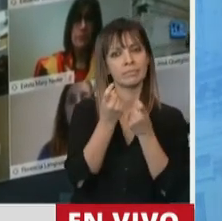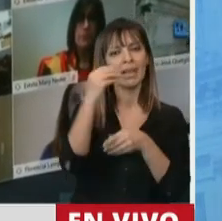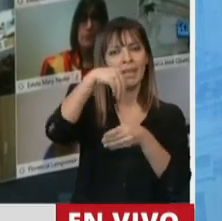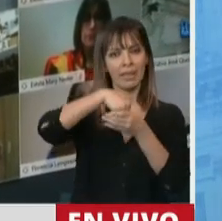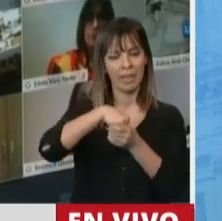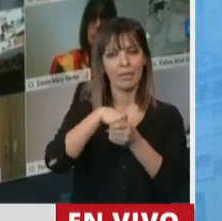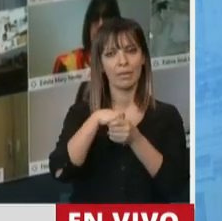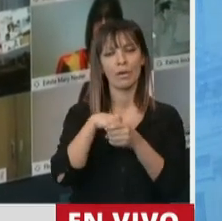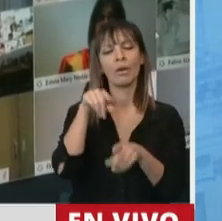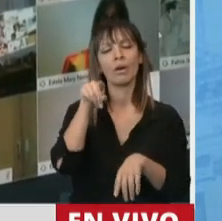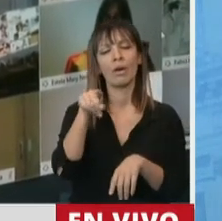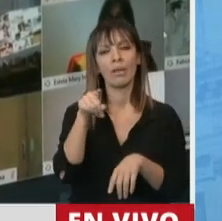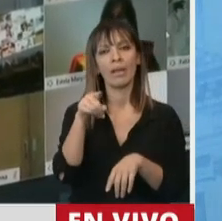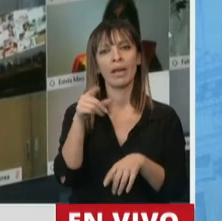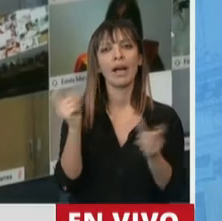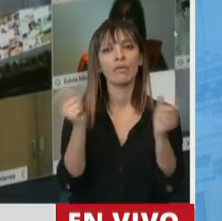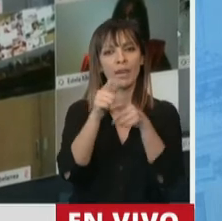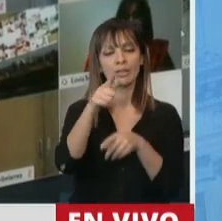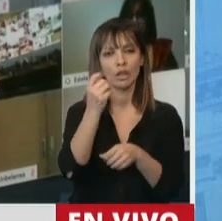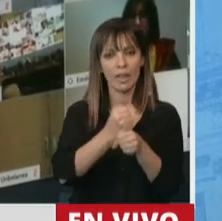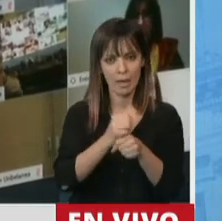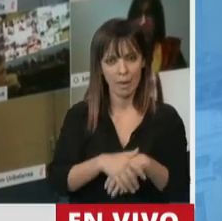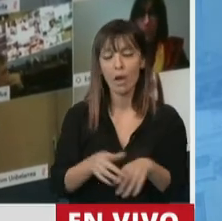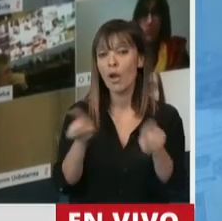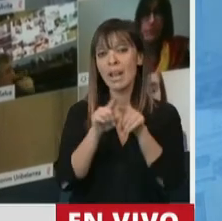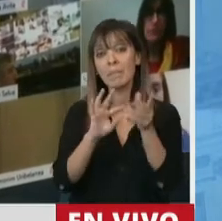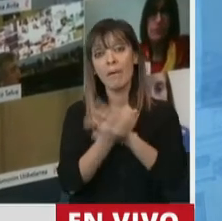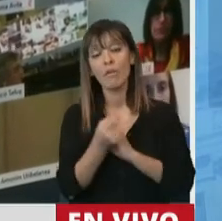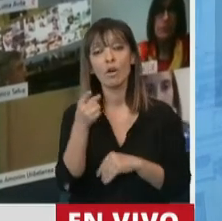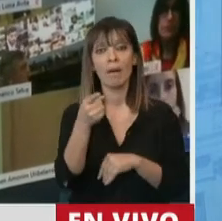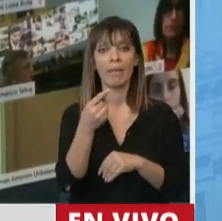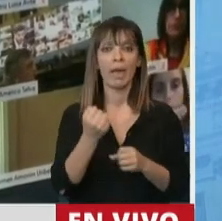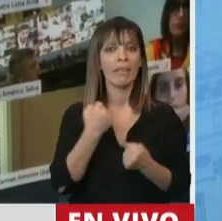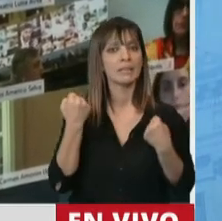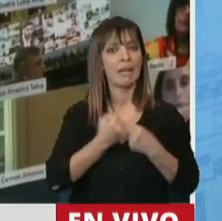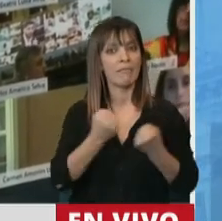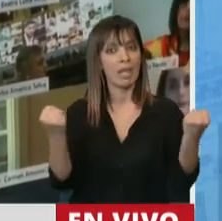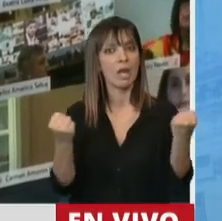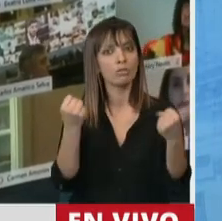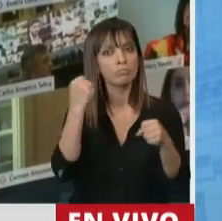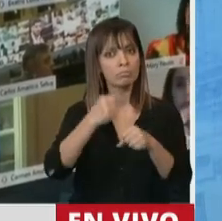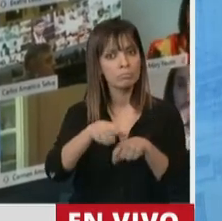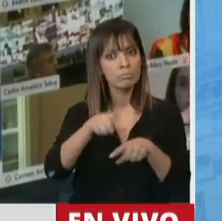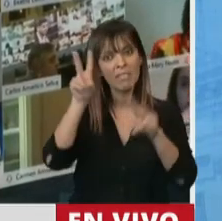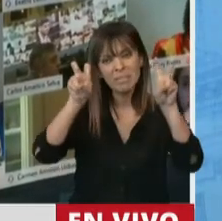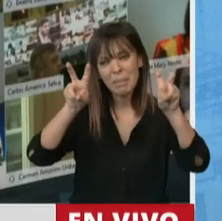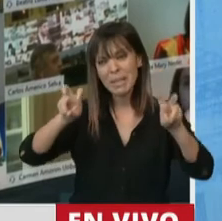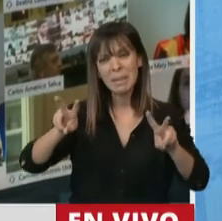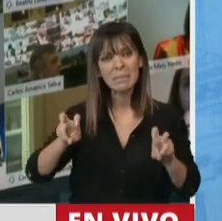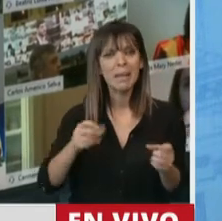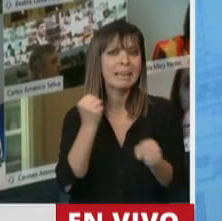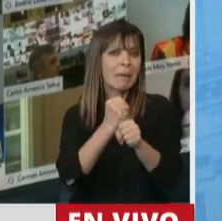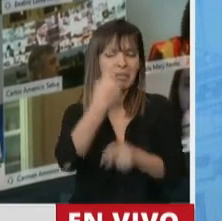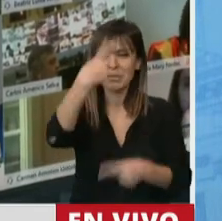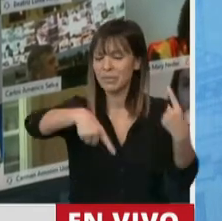Trabajo. Así como estamos planteando nuevos desafíos en el mundo del trabajo que cada vez cambia de manera